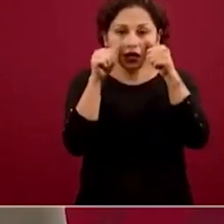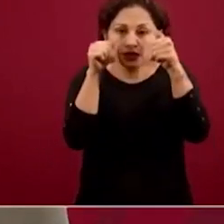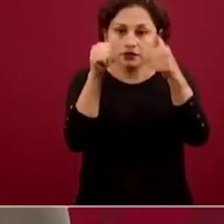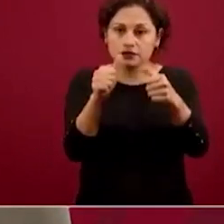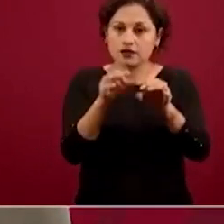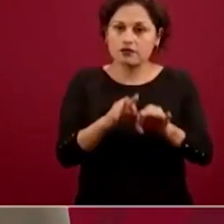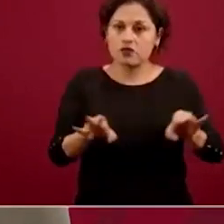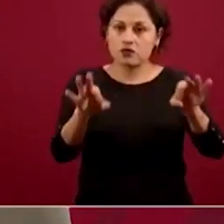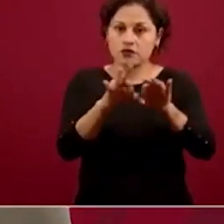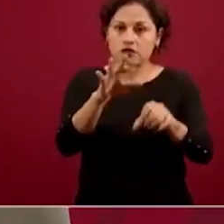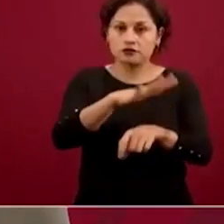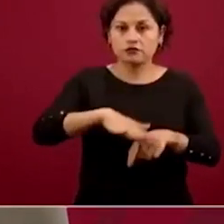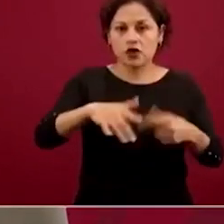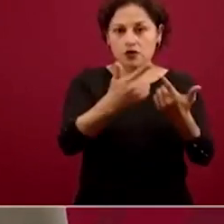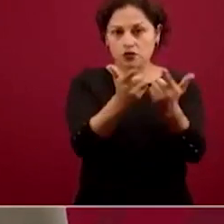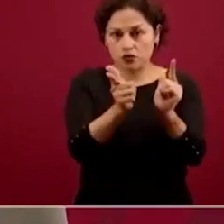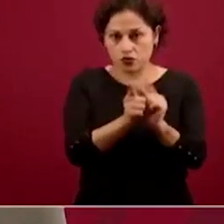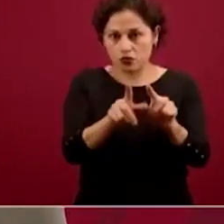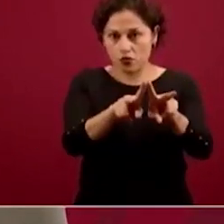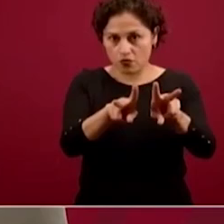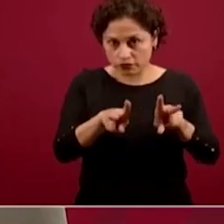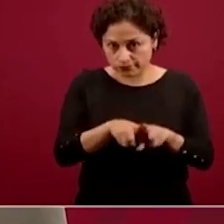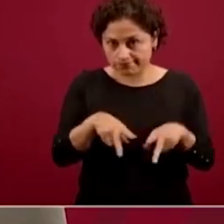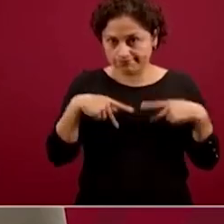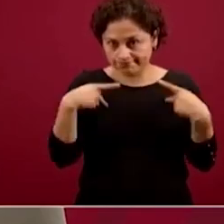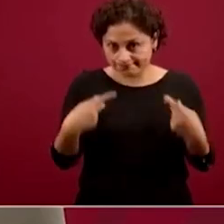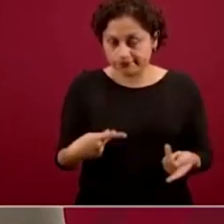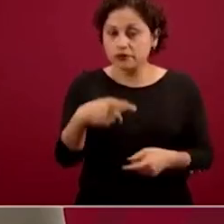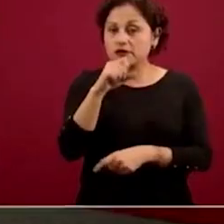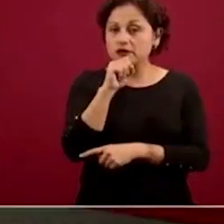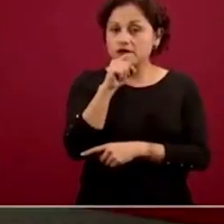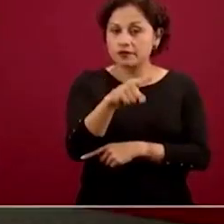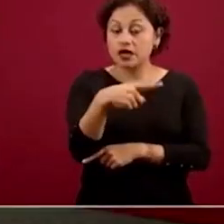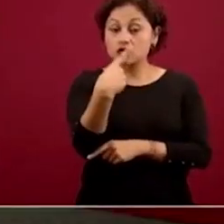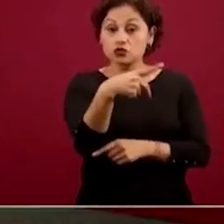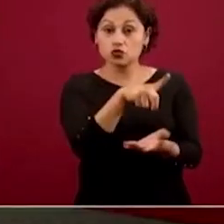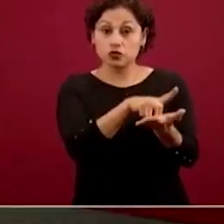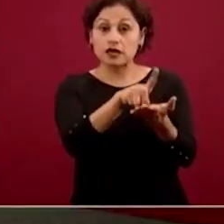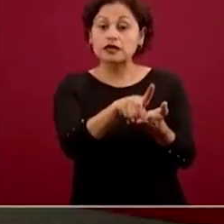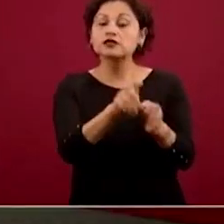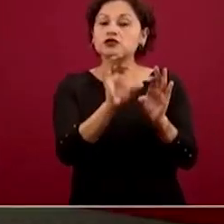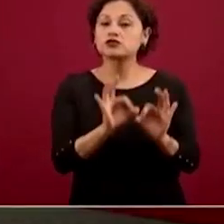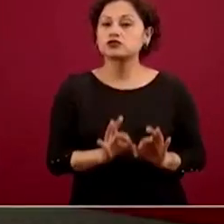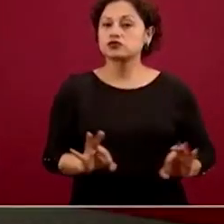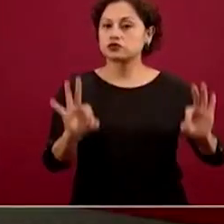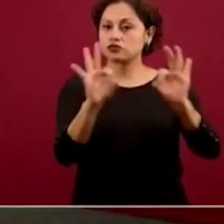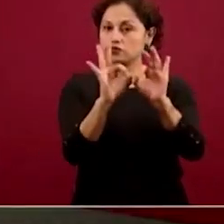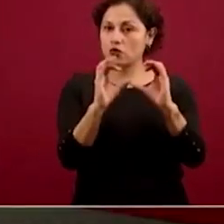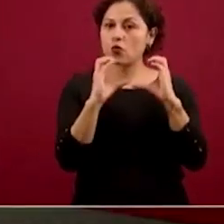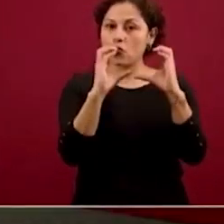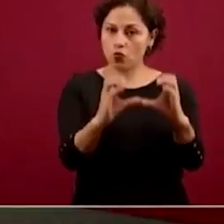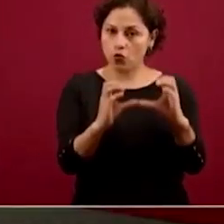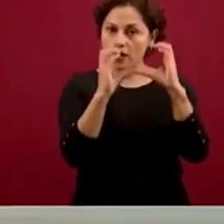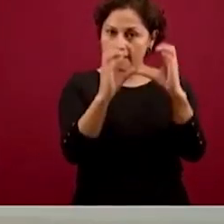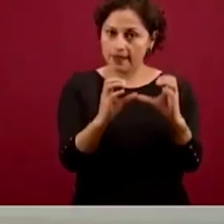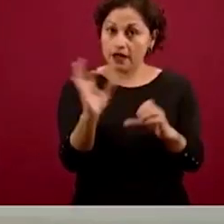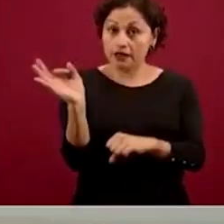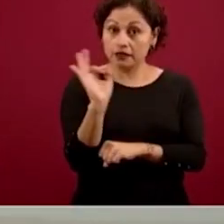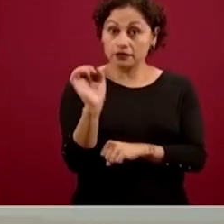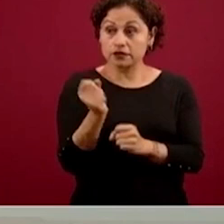salud y que también pudieran ser vulnerados sus derechos humanos. Entonces, hago un llamado también a la sociedad